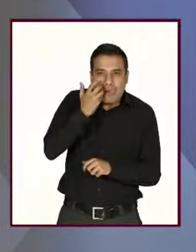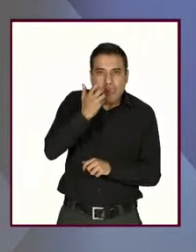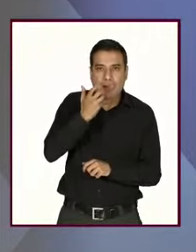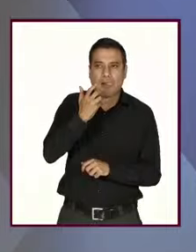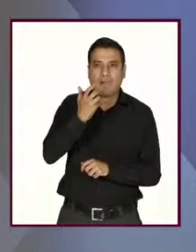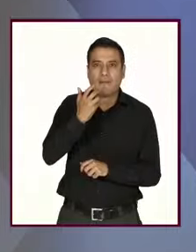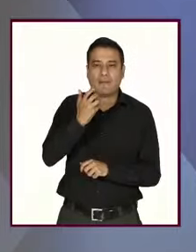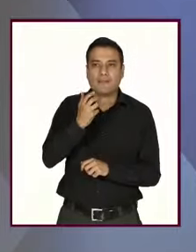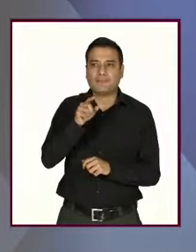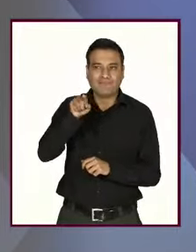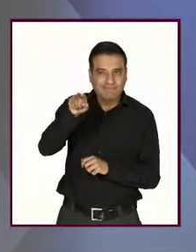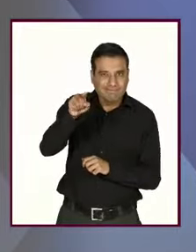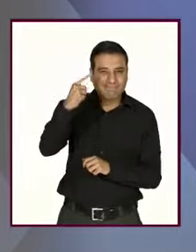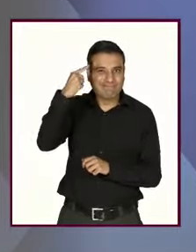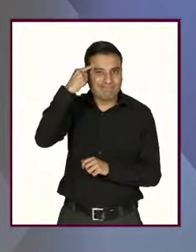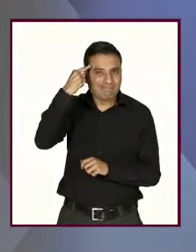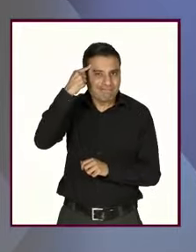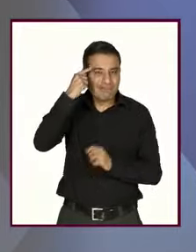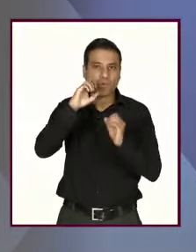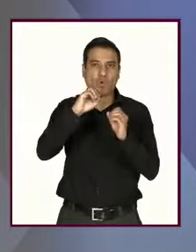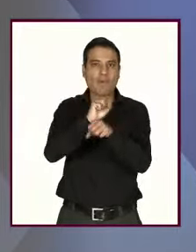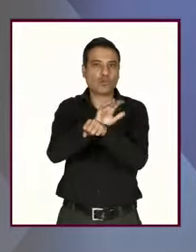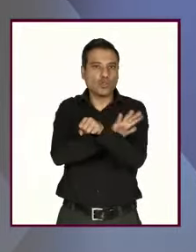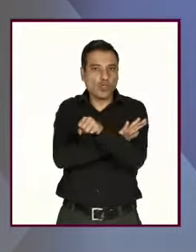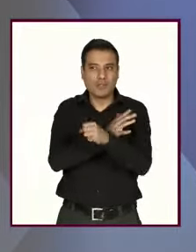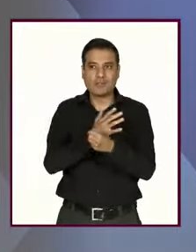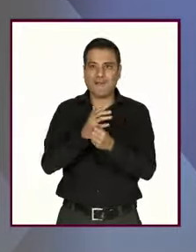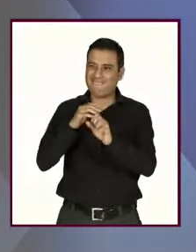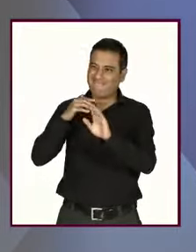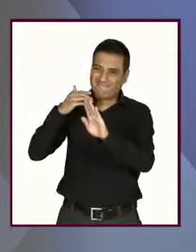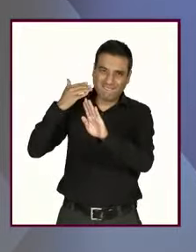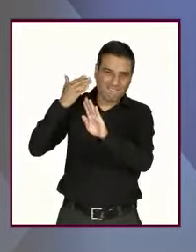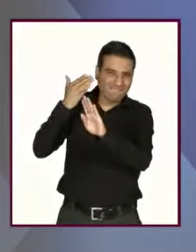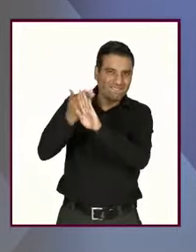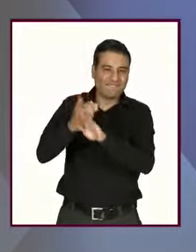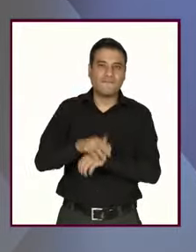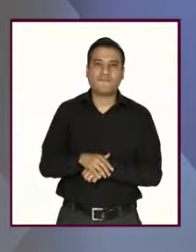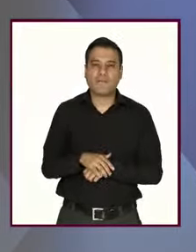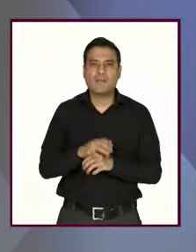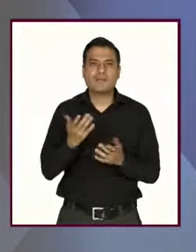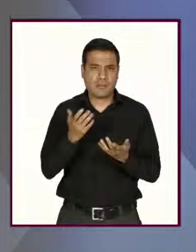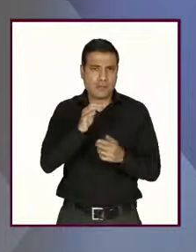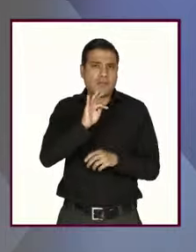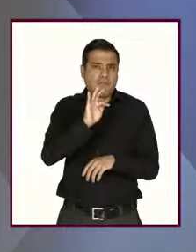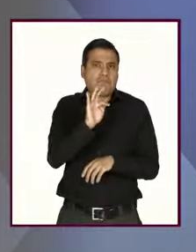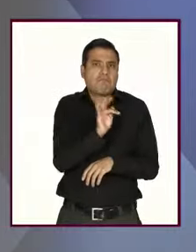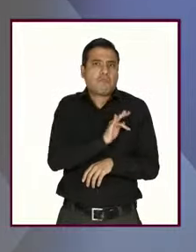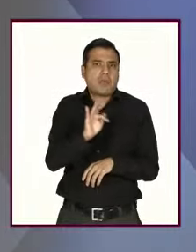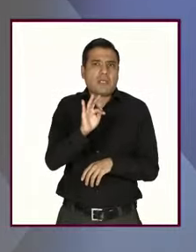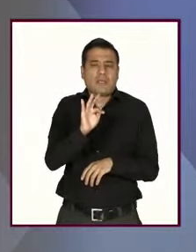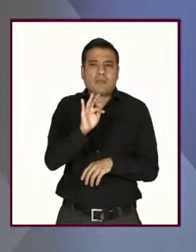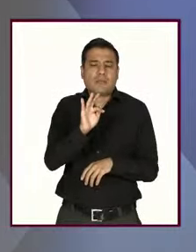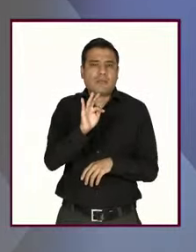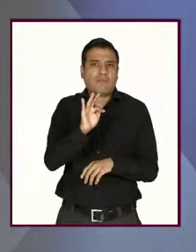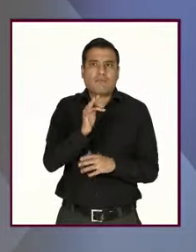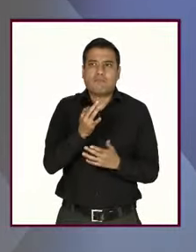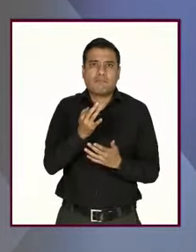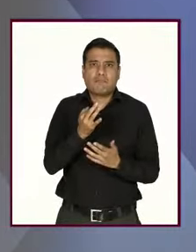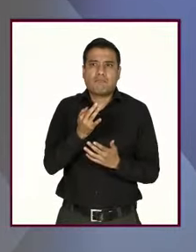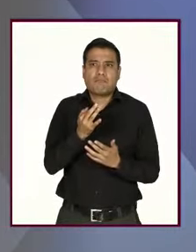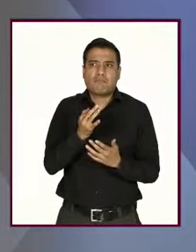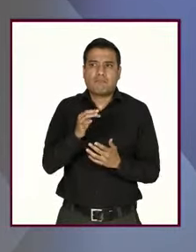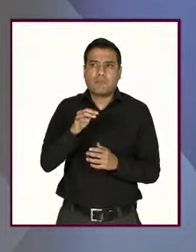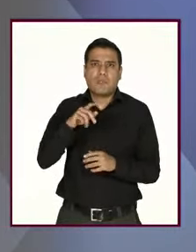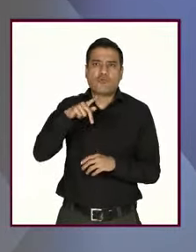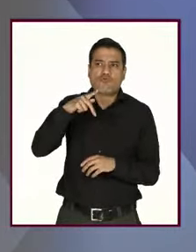tanto la psicología como las emociones de una persona. Puede, como bien refieren, afectar tanto a los ámbitos